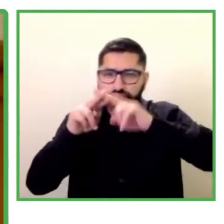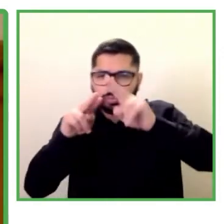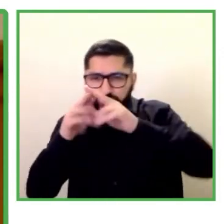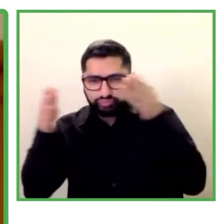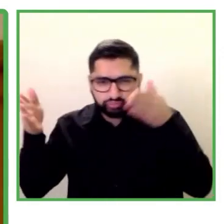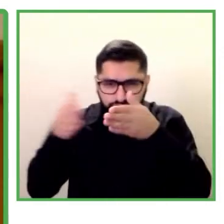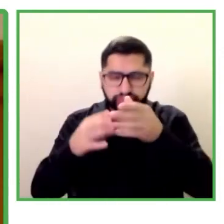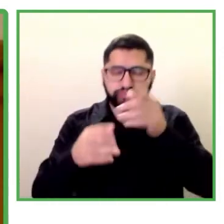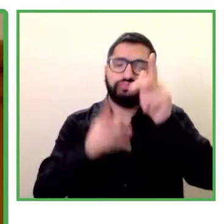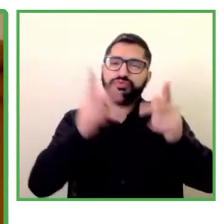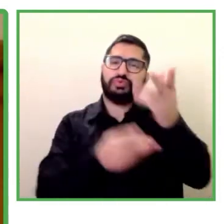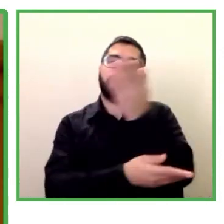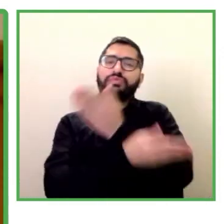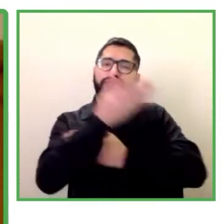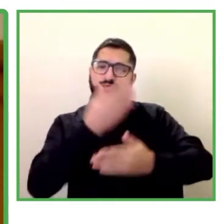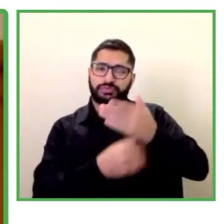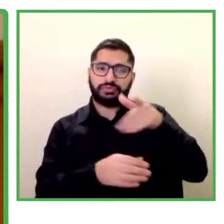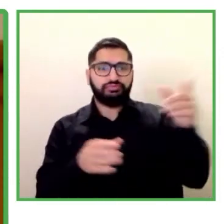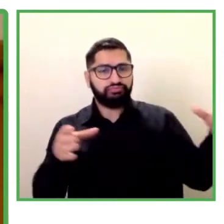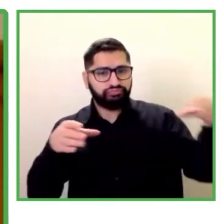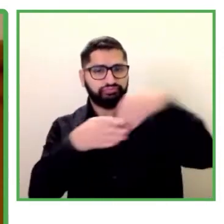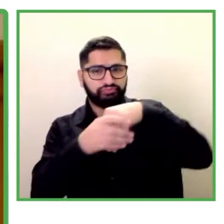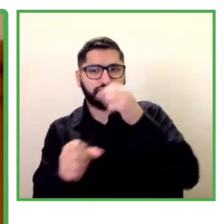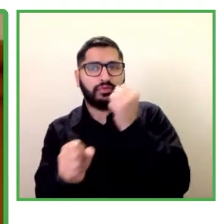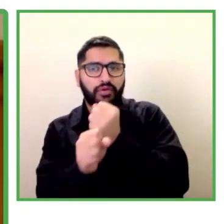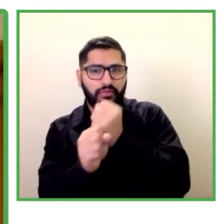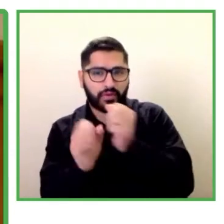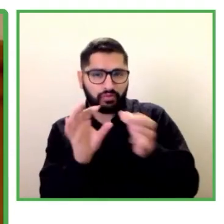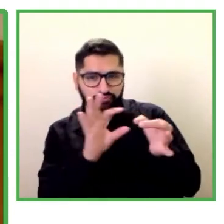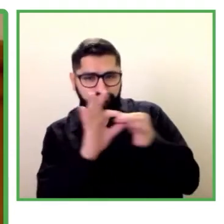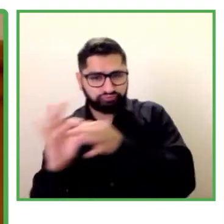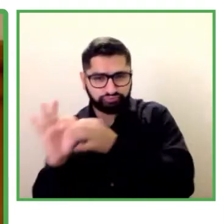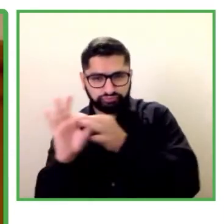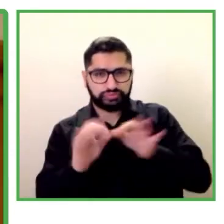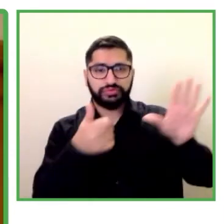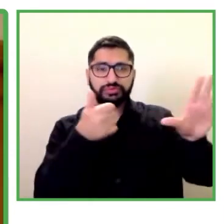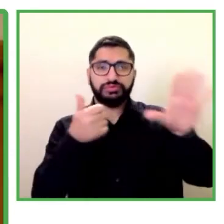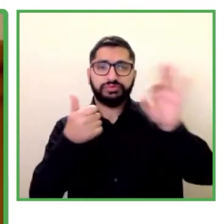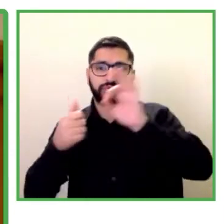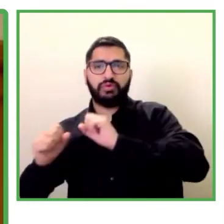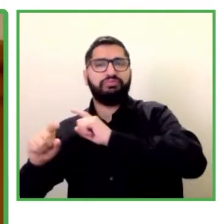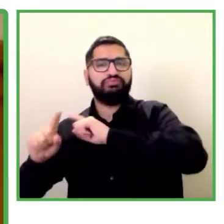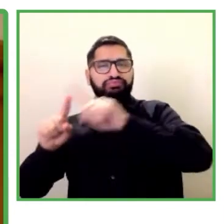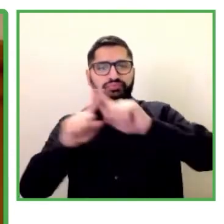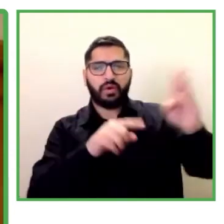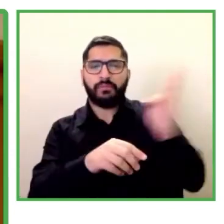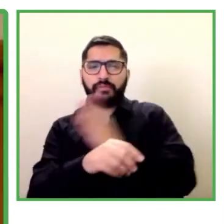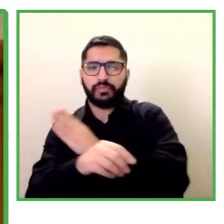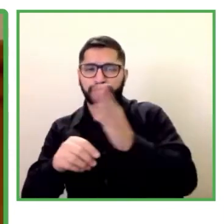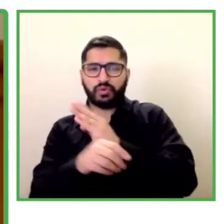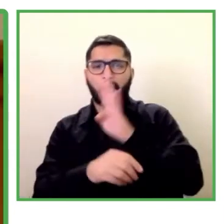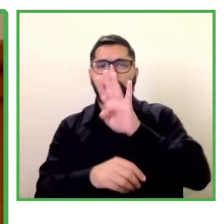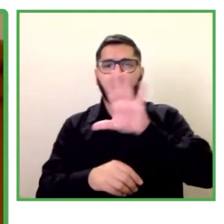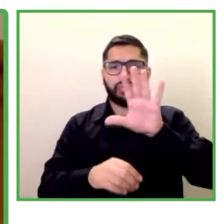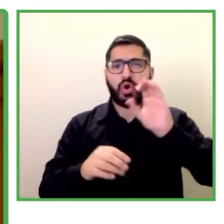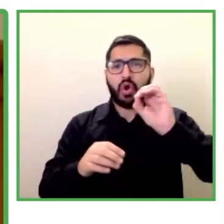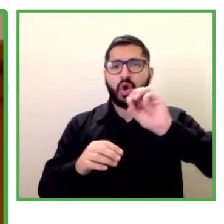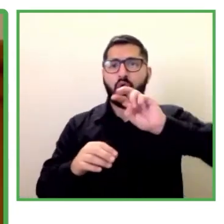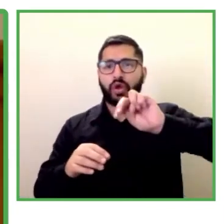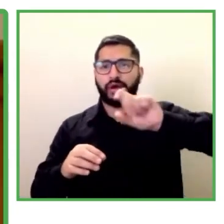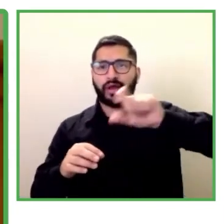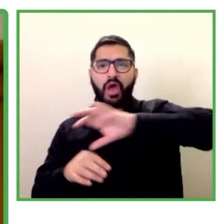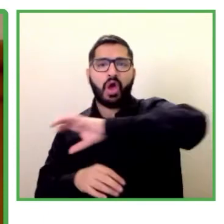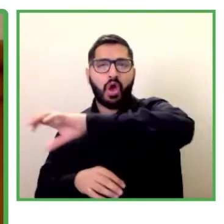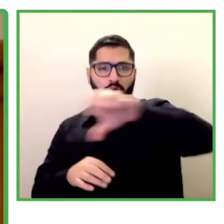que trabaja en conjunto con más de 600 empresas de 45 ONGs cinco universidades organismos gubernamentales y